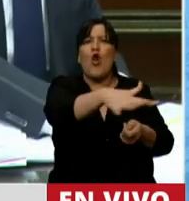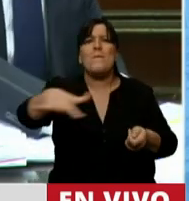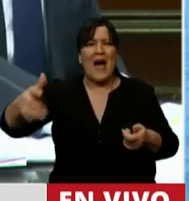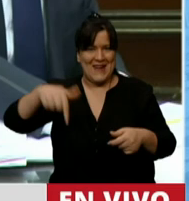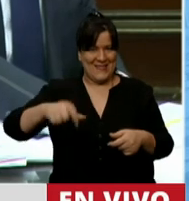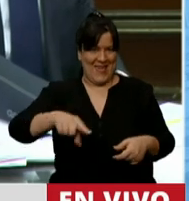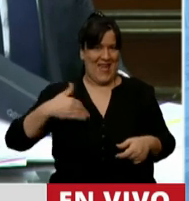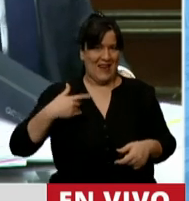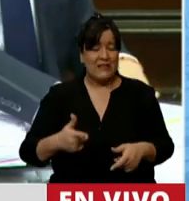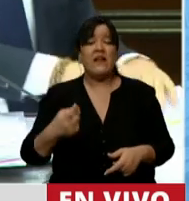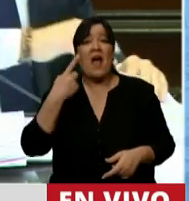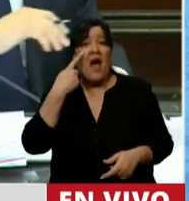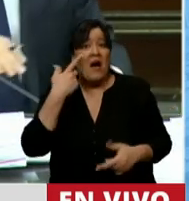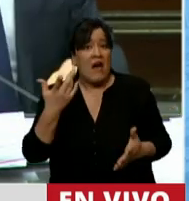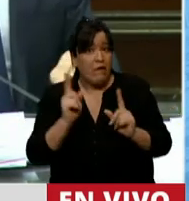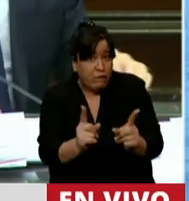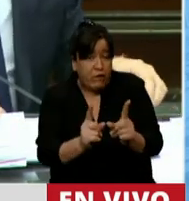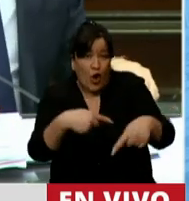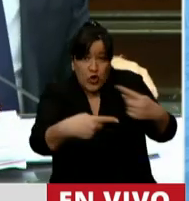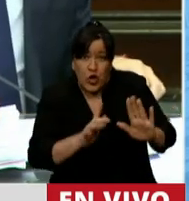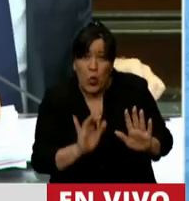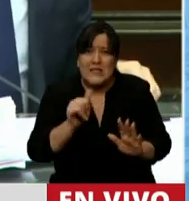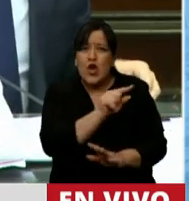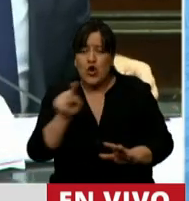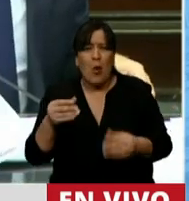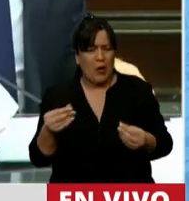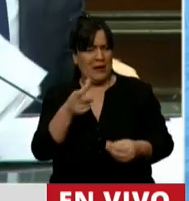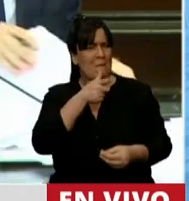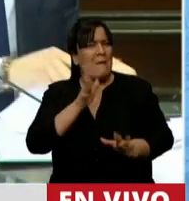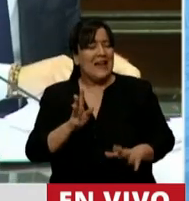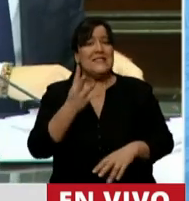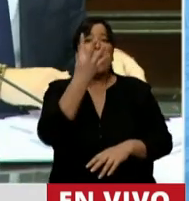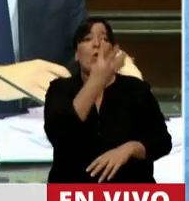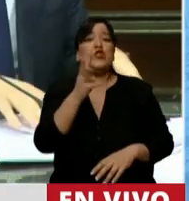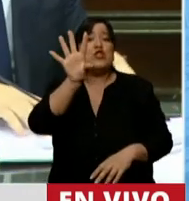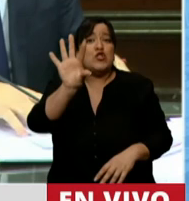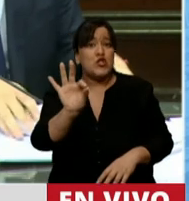eso está funcionando, porque da la impresión que los 450